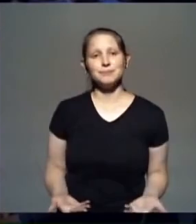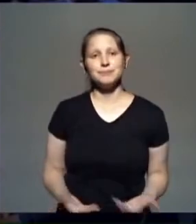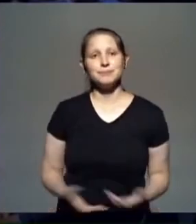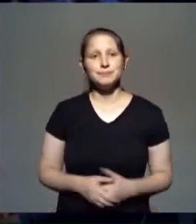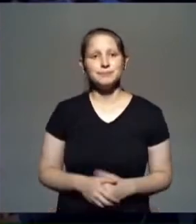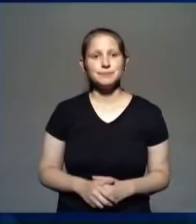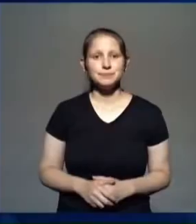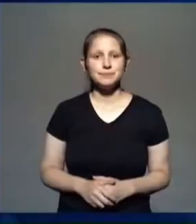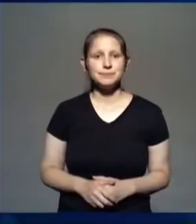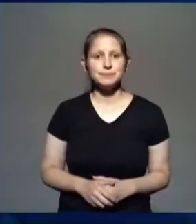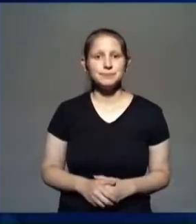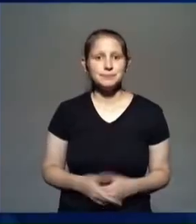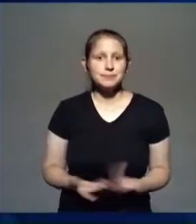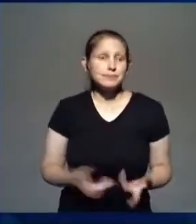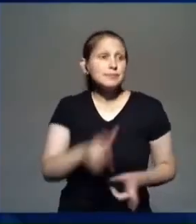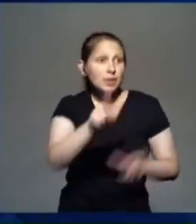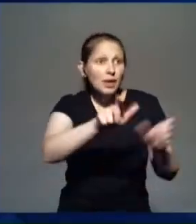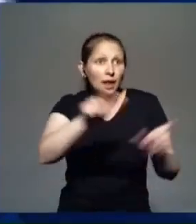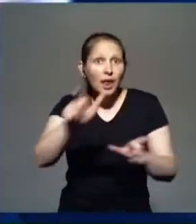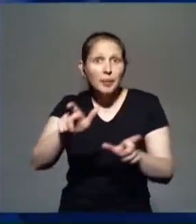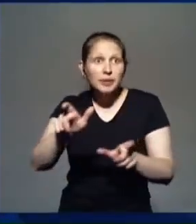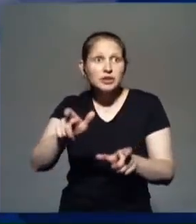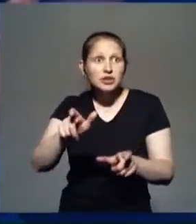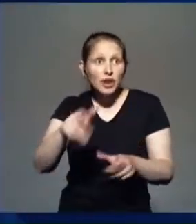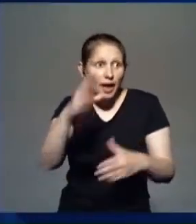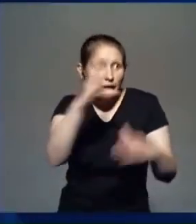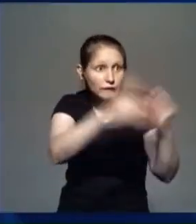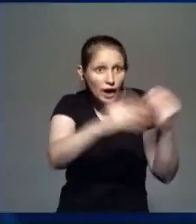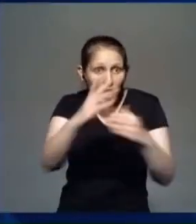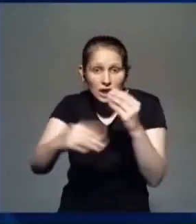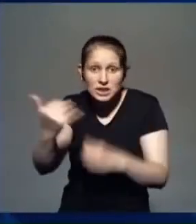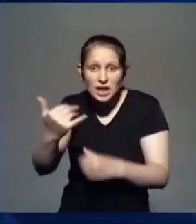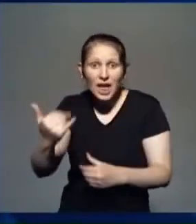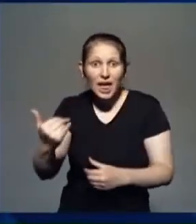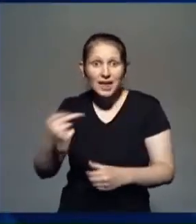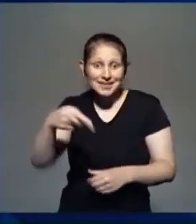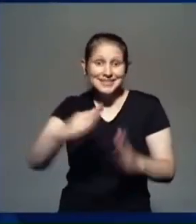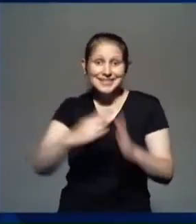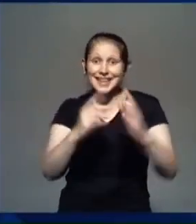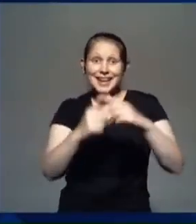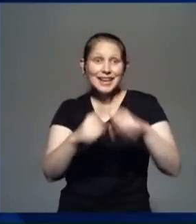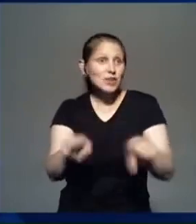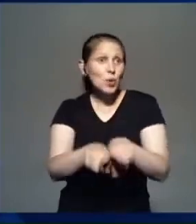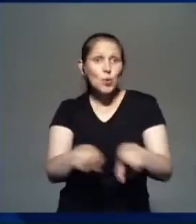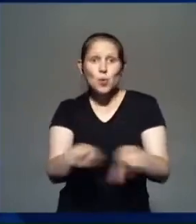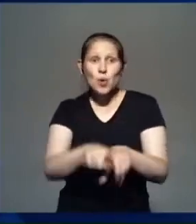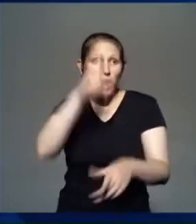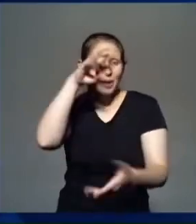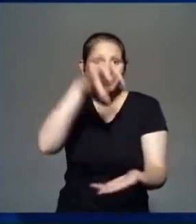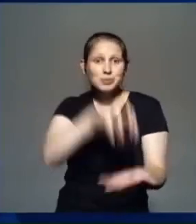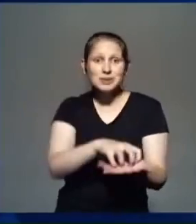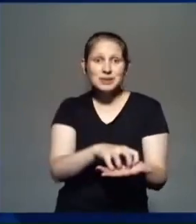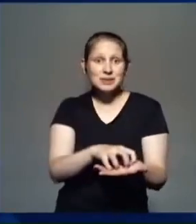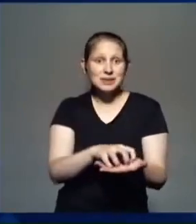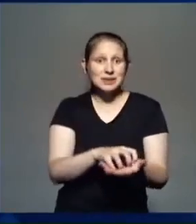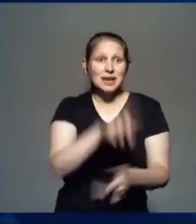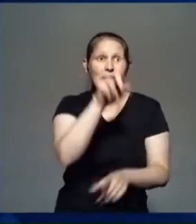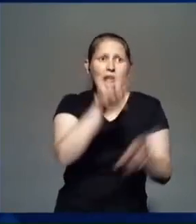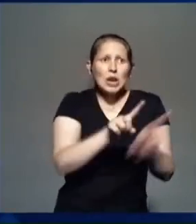errores. ¿Cómo puede ser pastor que en esta iglesia es que esto es un gran hospital? Algunos están en terapia intensiva.